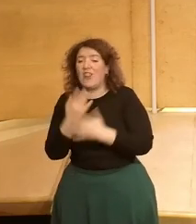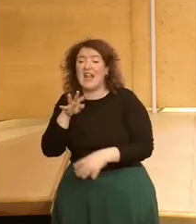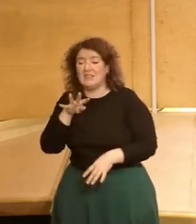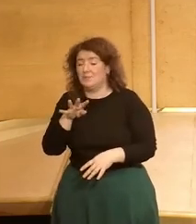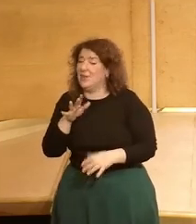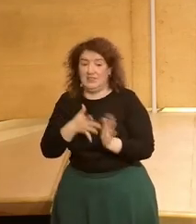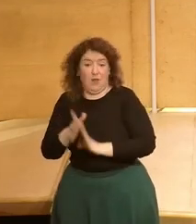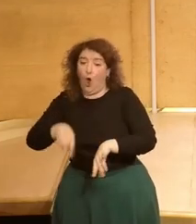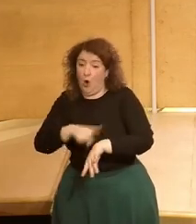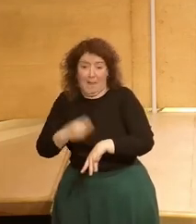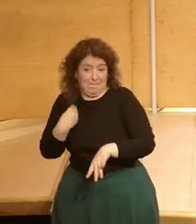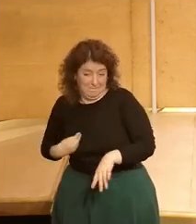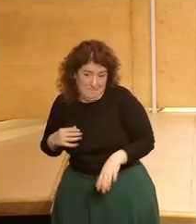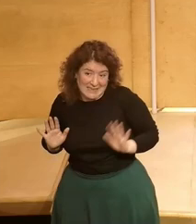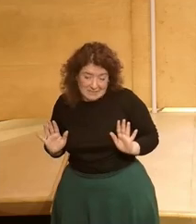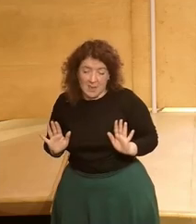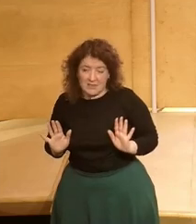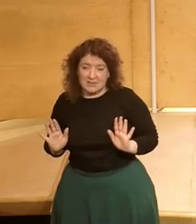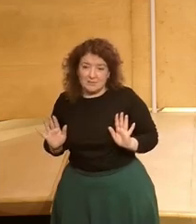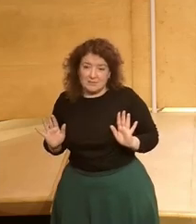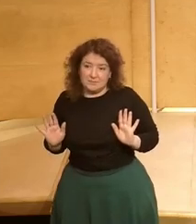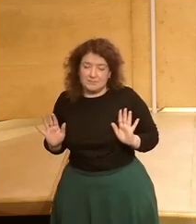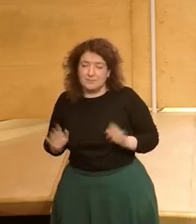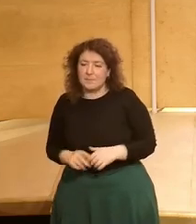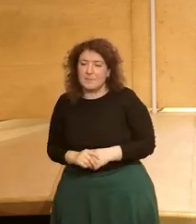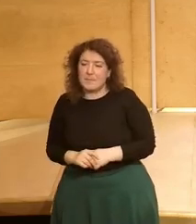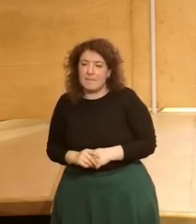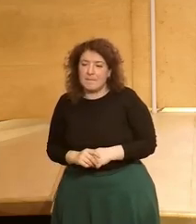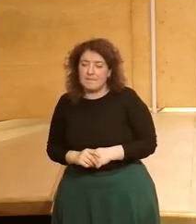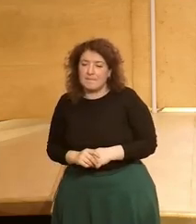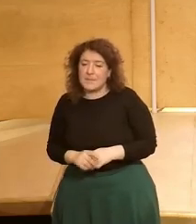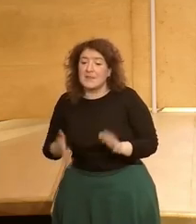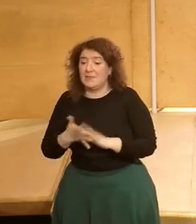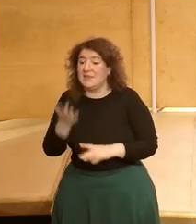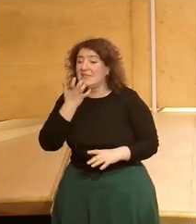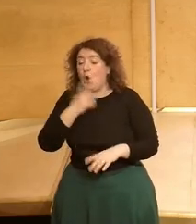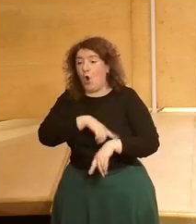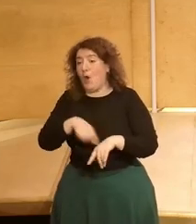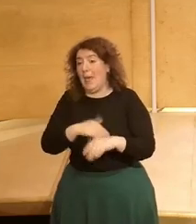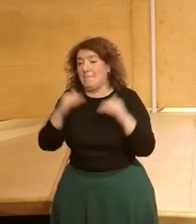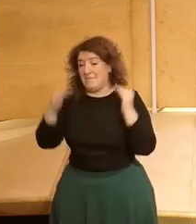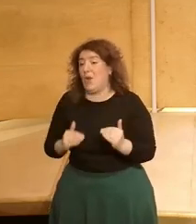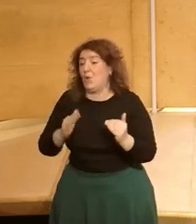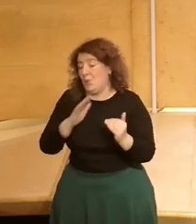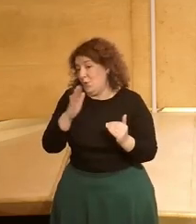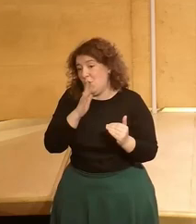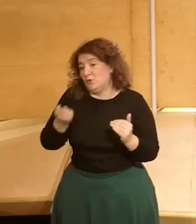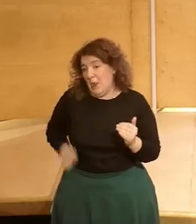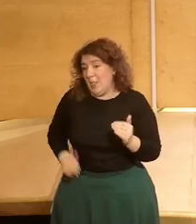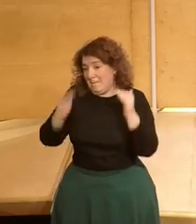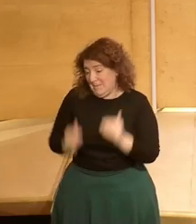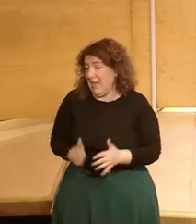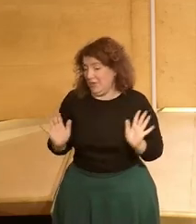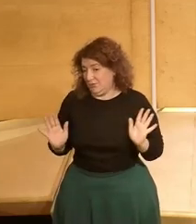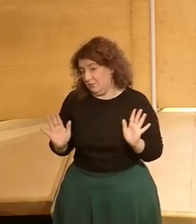pero trabajar las mismas horas y si se asume que se trabajan menos horas es por supuesto reducir el sueldo